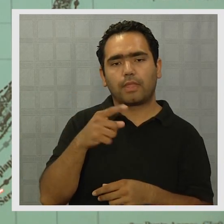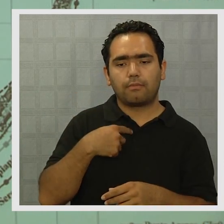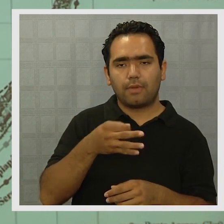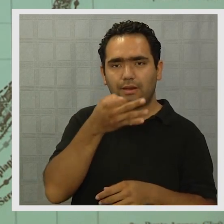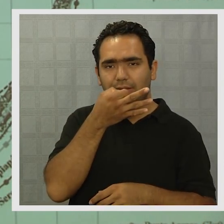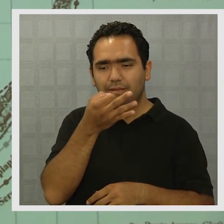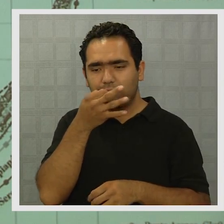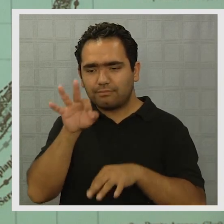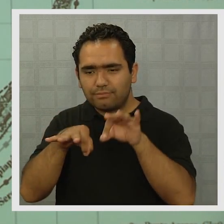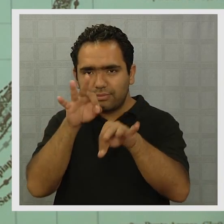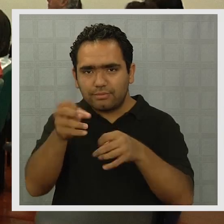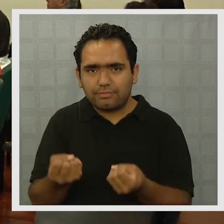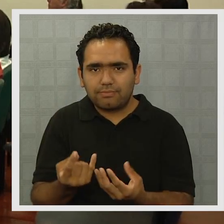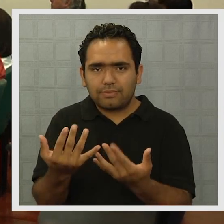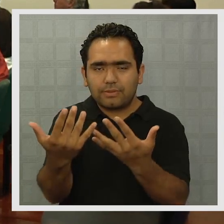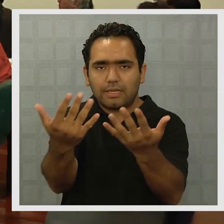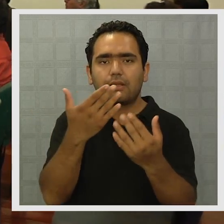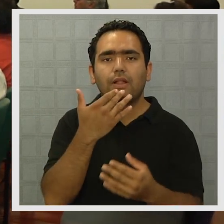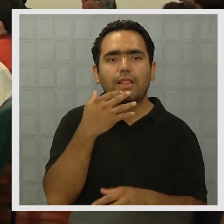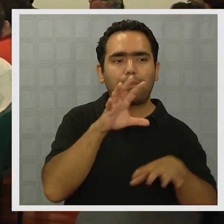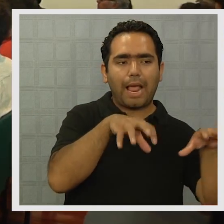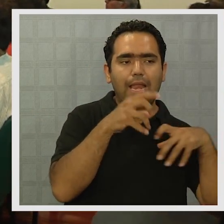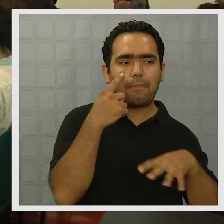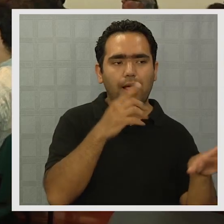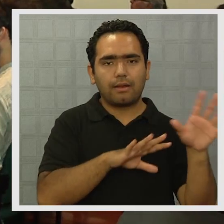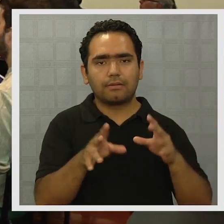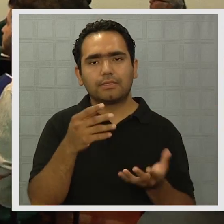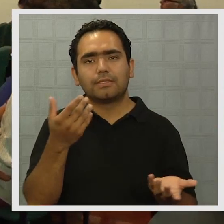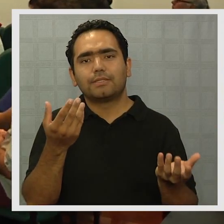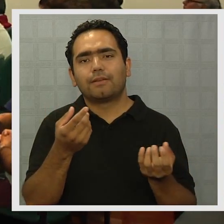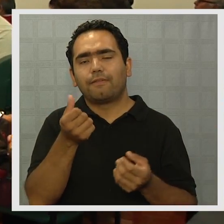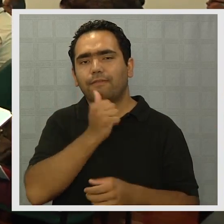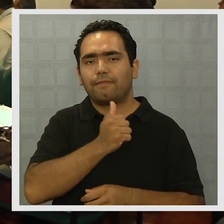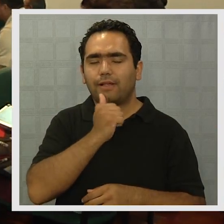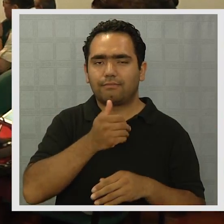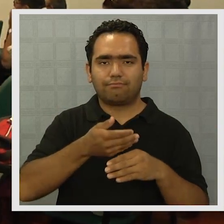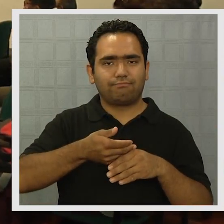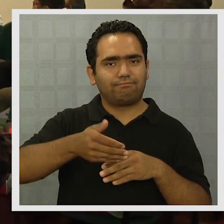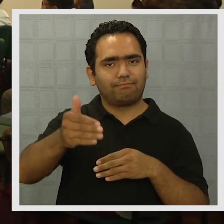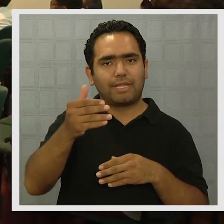decaimiento de la producción agrícola y ganadera podría ser un factor a considerar.